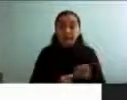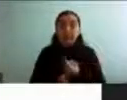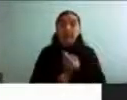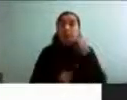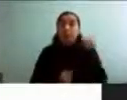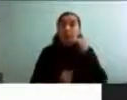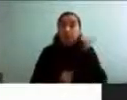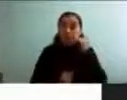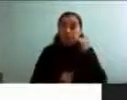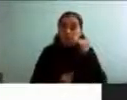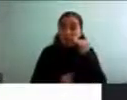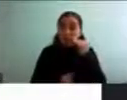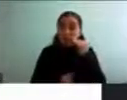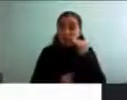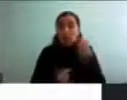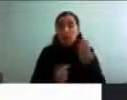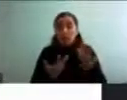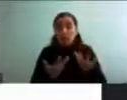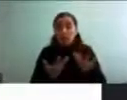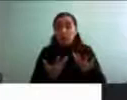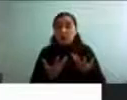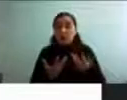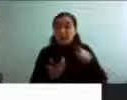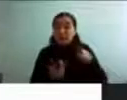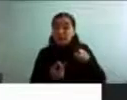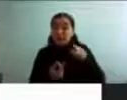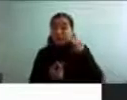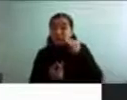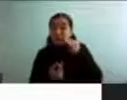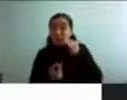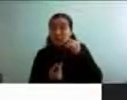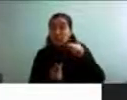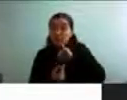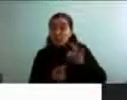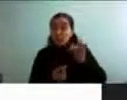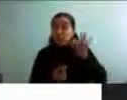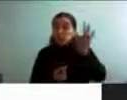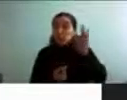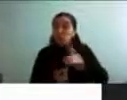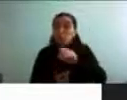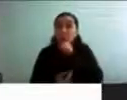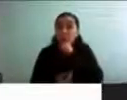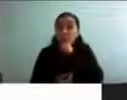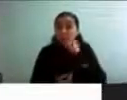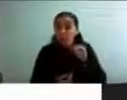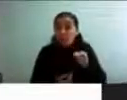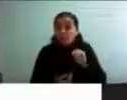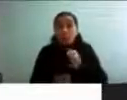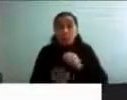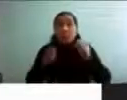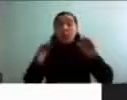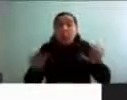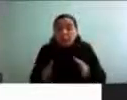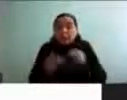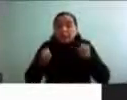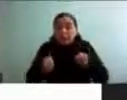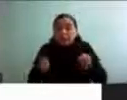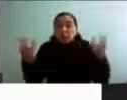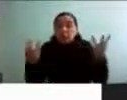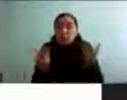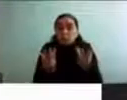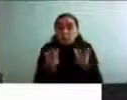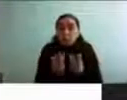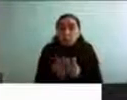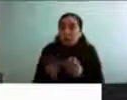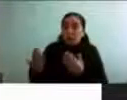Y ese niño que va a ser adulto mayor, va a seguir teniendo su capacidad disminuida en comparación con un par.